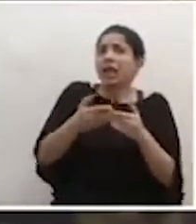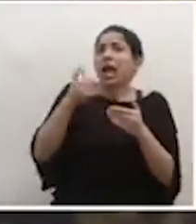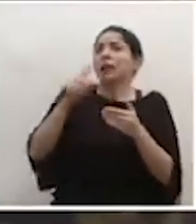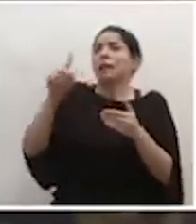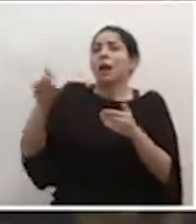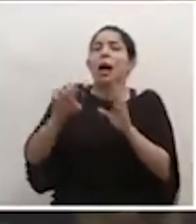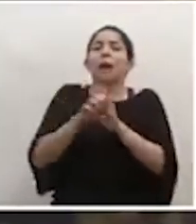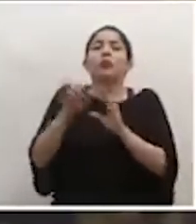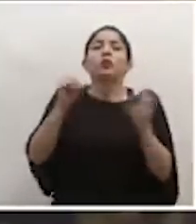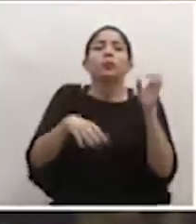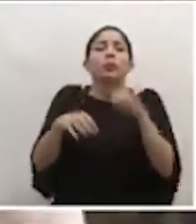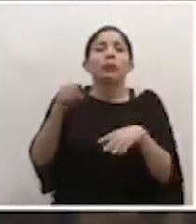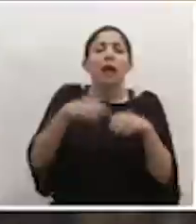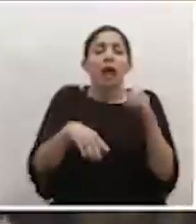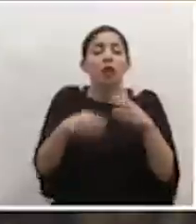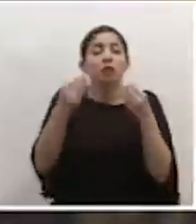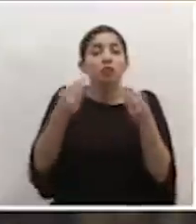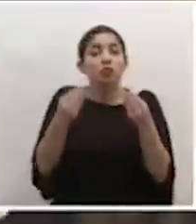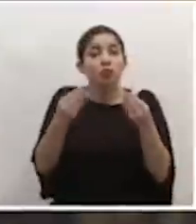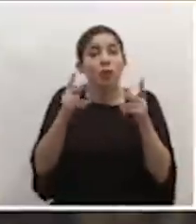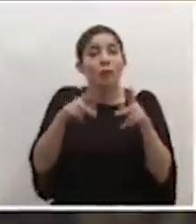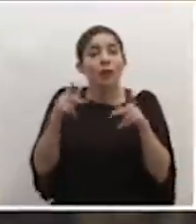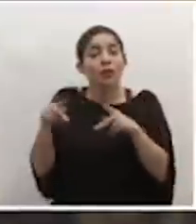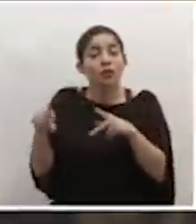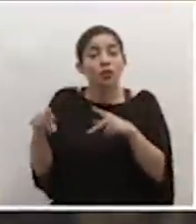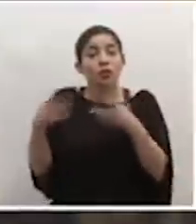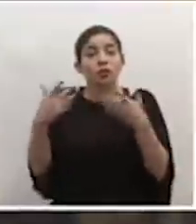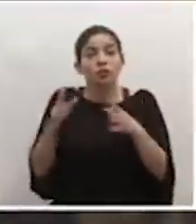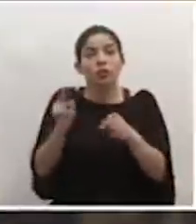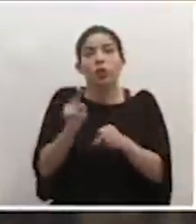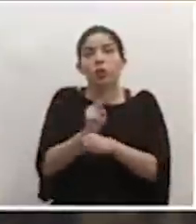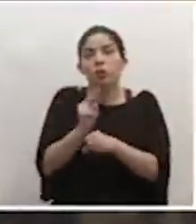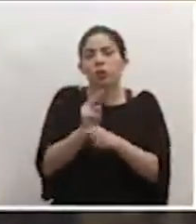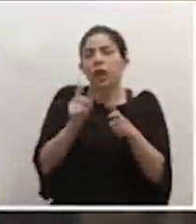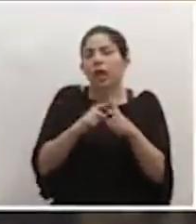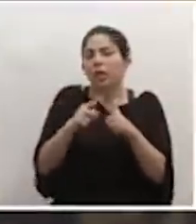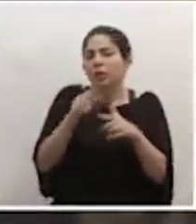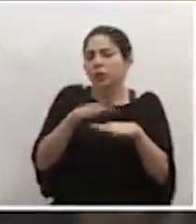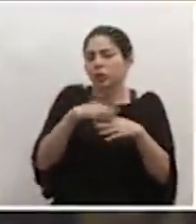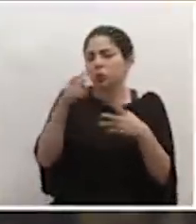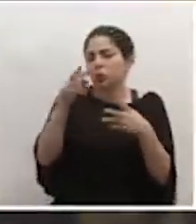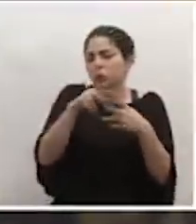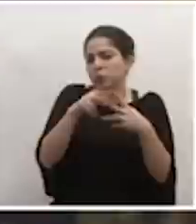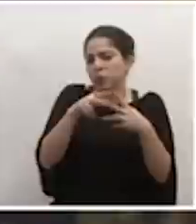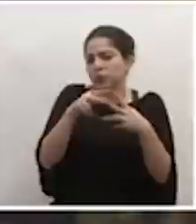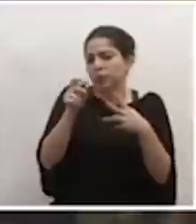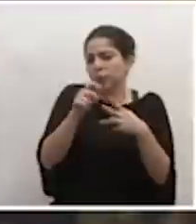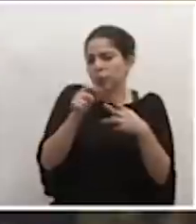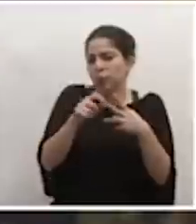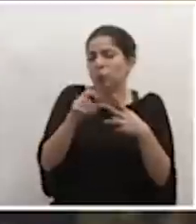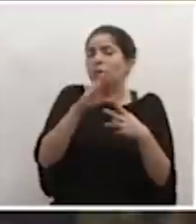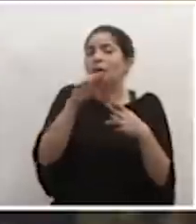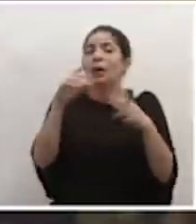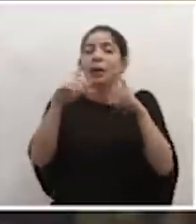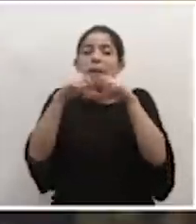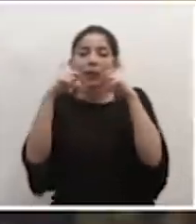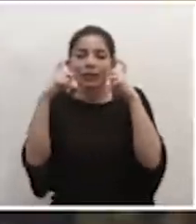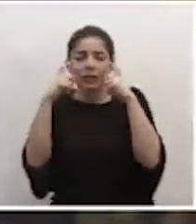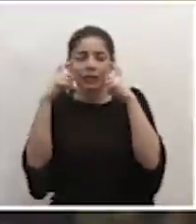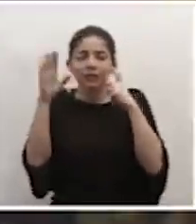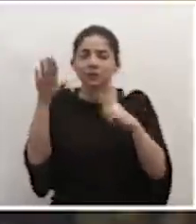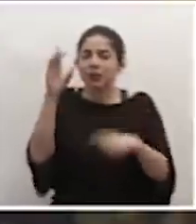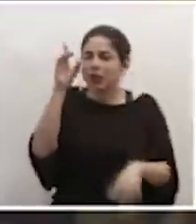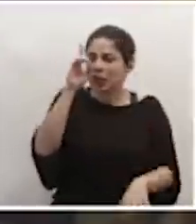pienso en supermercados, que hay gran cantidad de personas y que ya lo están usando. Entonces, sobre esos puntos específicos y también sobre las mascarillas, don Daniel,